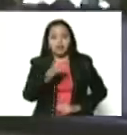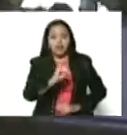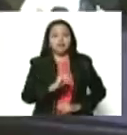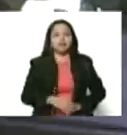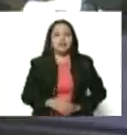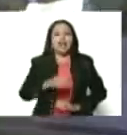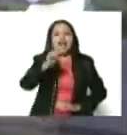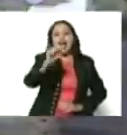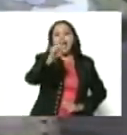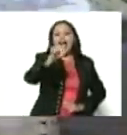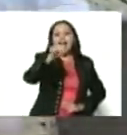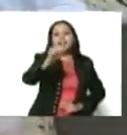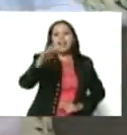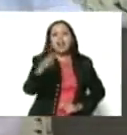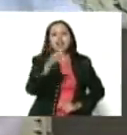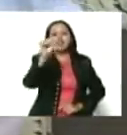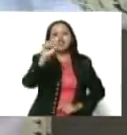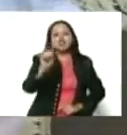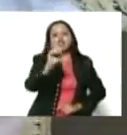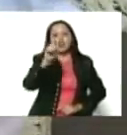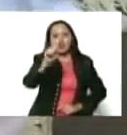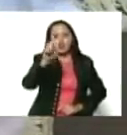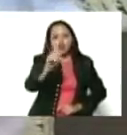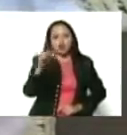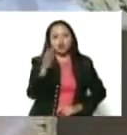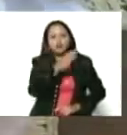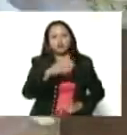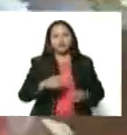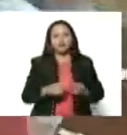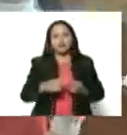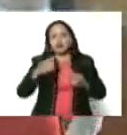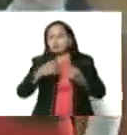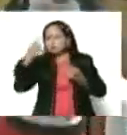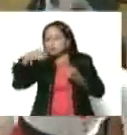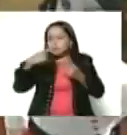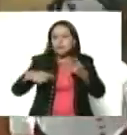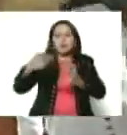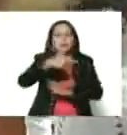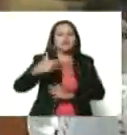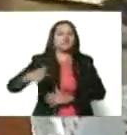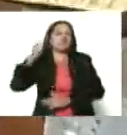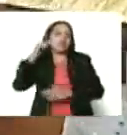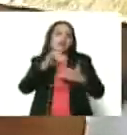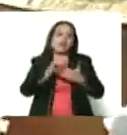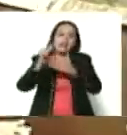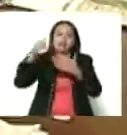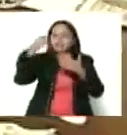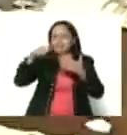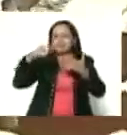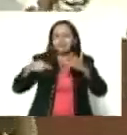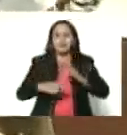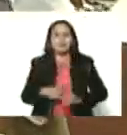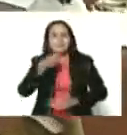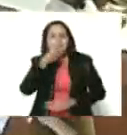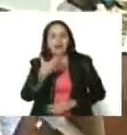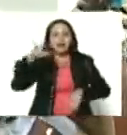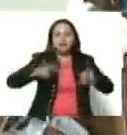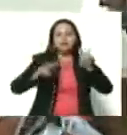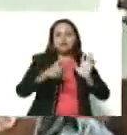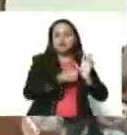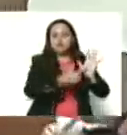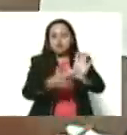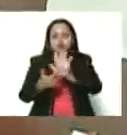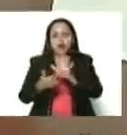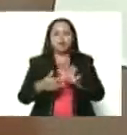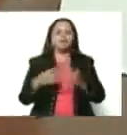Ana Soto, a Guiomar, a la cacica Urquía. Bueno, muy bello, miren. Las